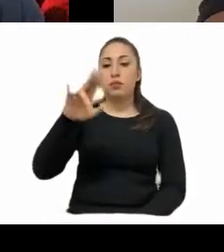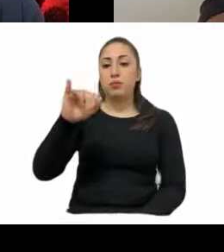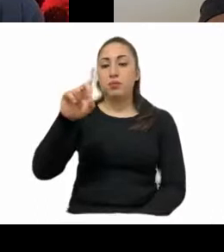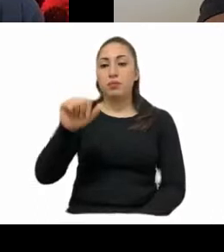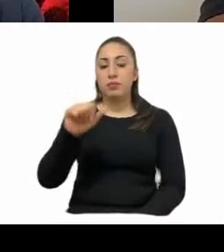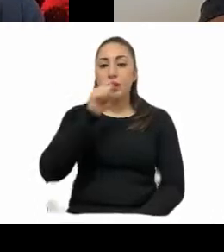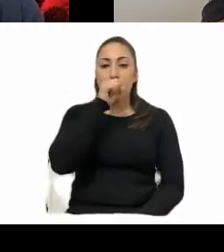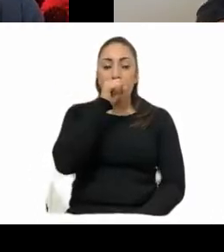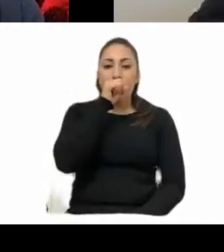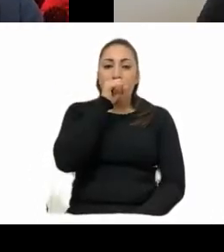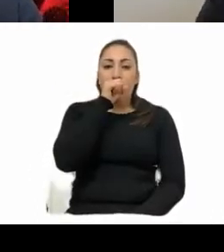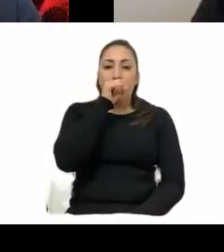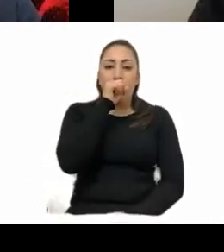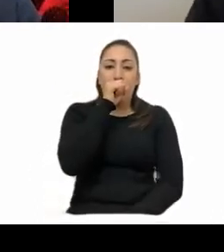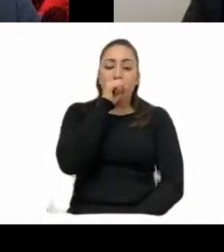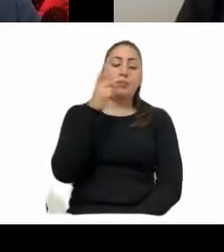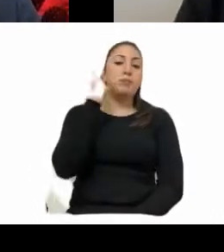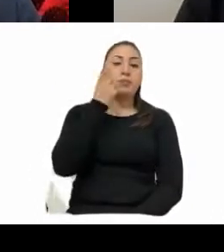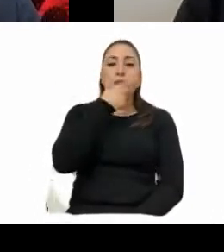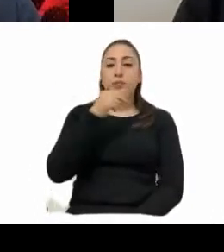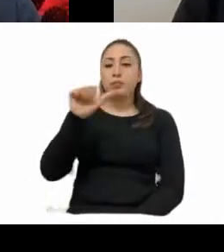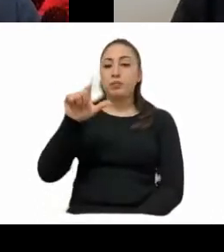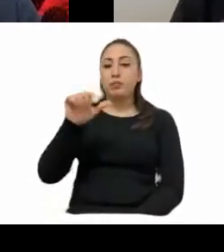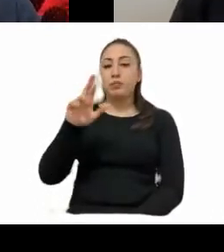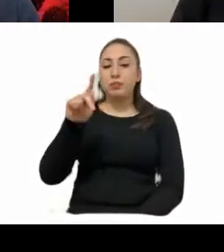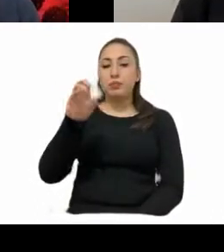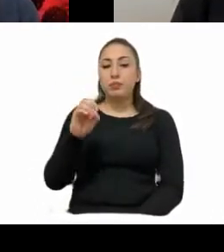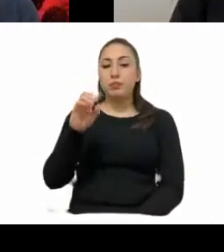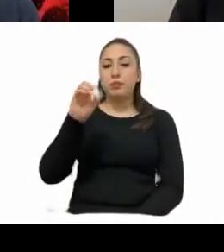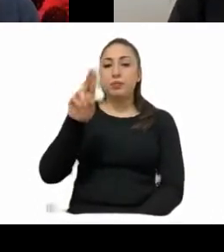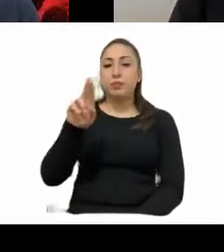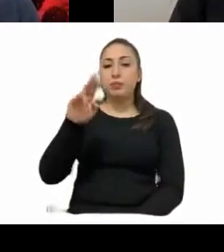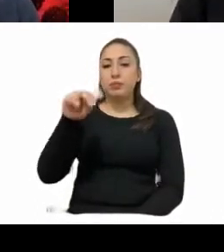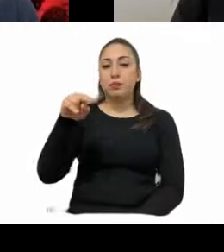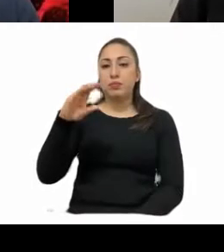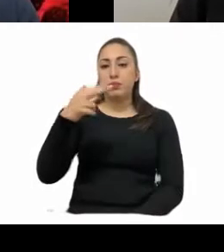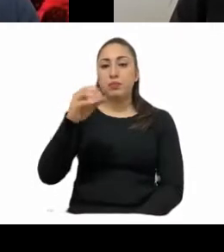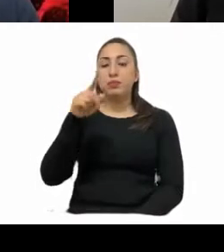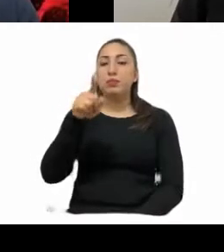Diputado Alberto Martínez Urincho. Martínez Urincho, a favor.